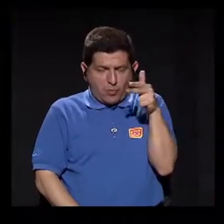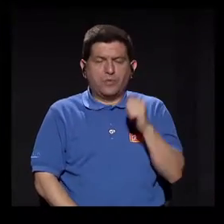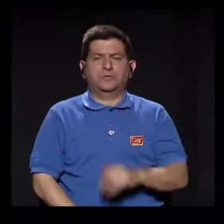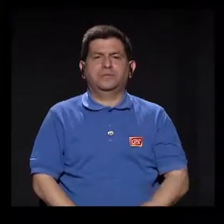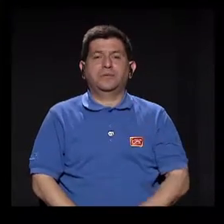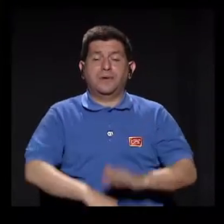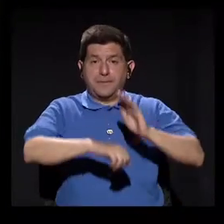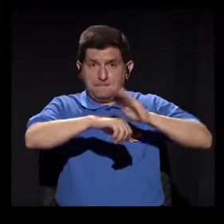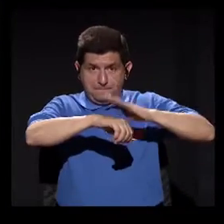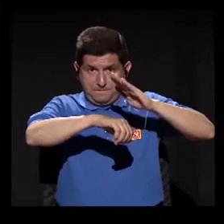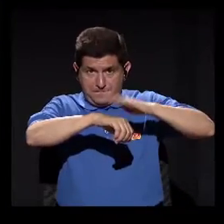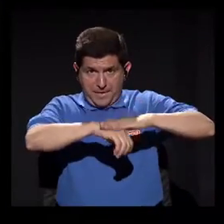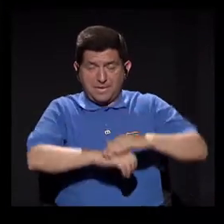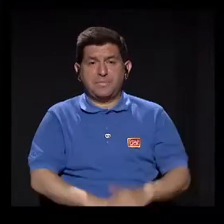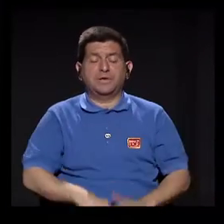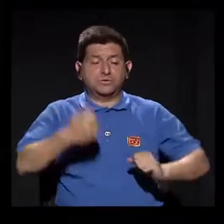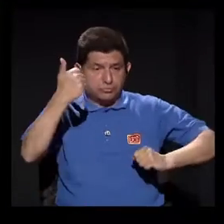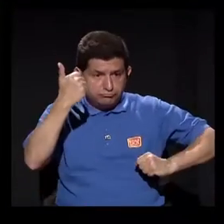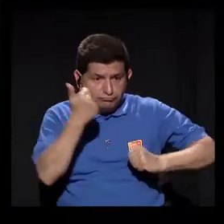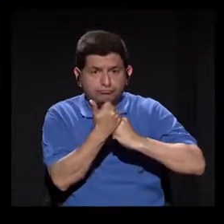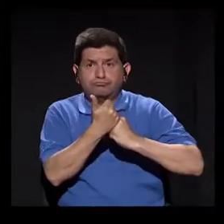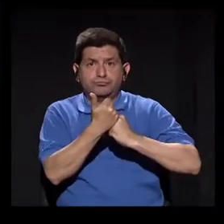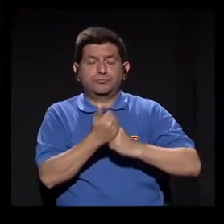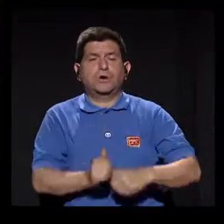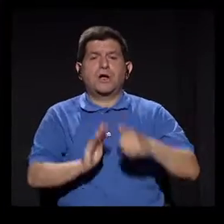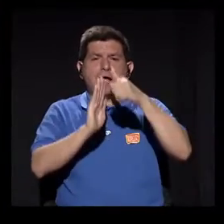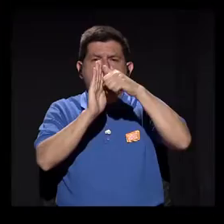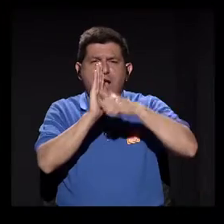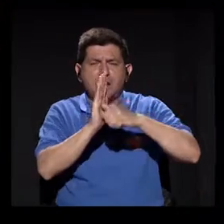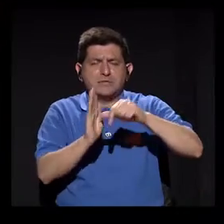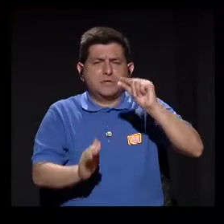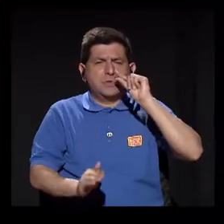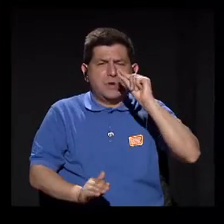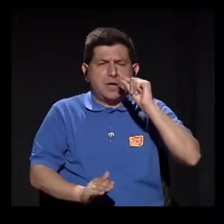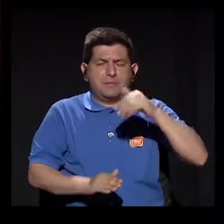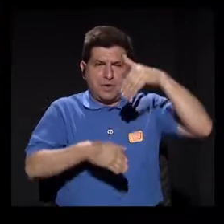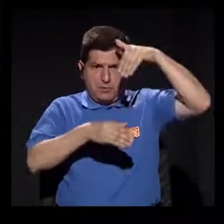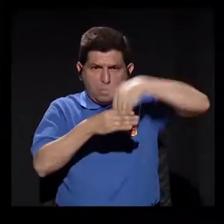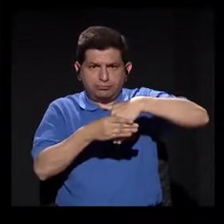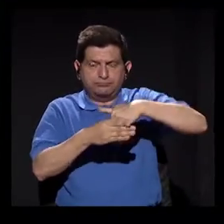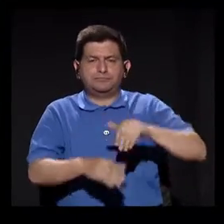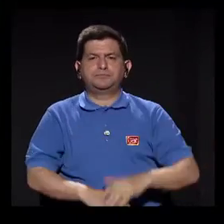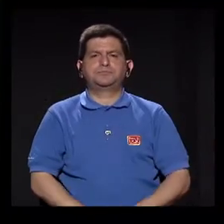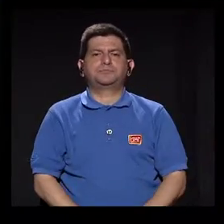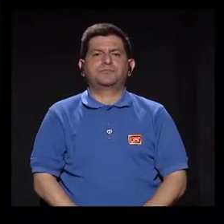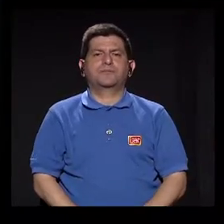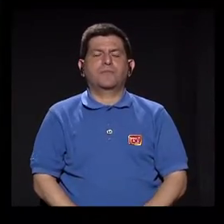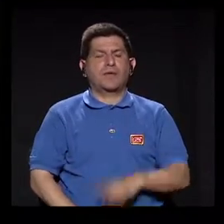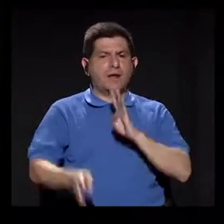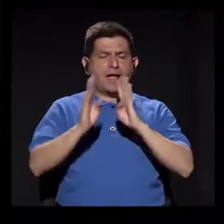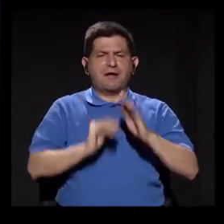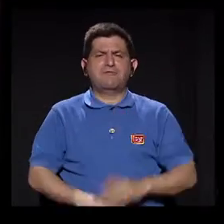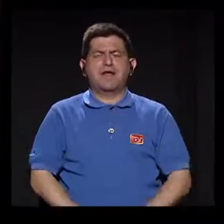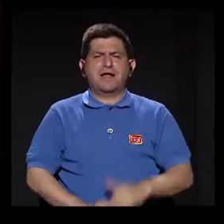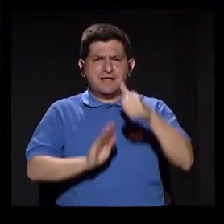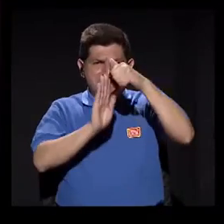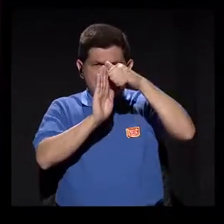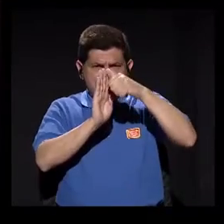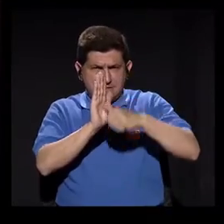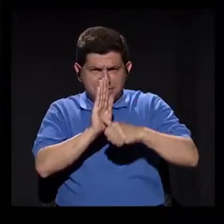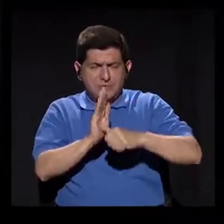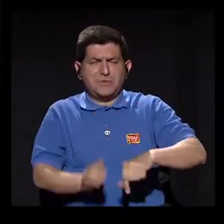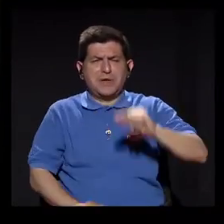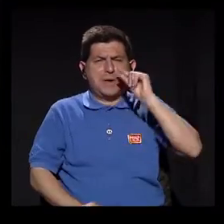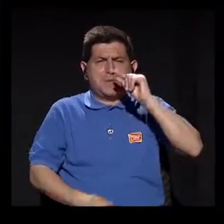realmente es la que le da el soporte a la cirugía mínimamente invasiva. Doctor y cuando hablamos de cirugía